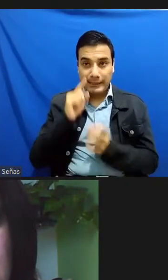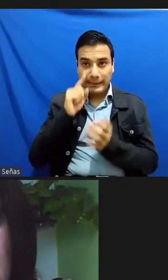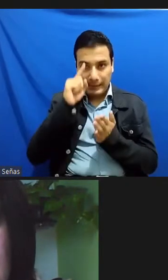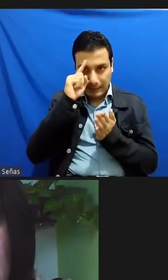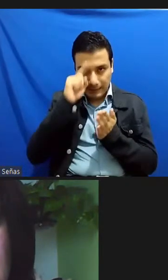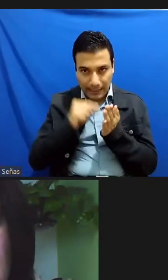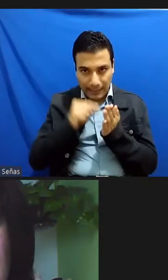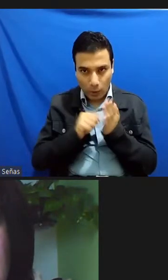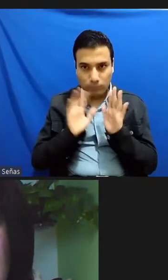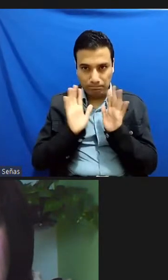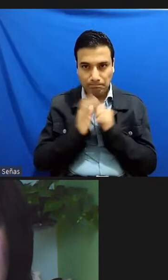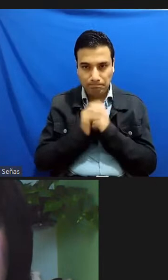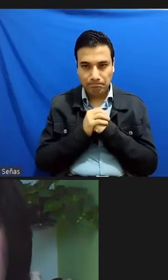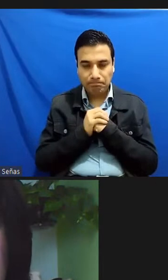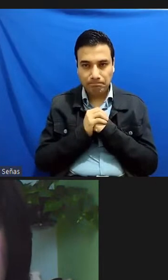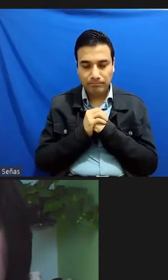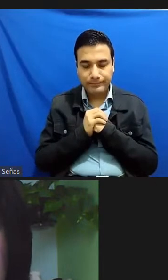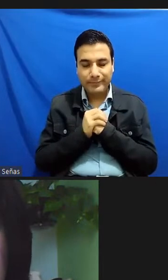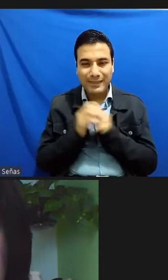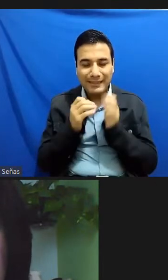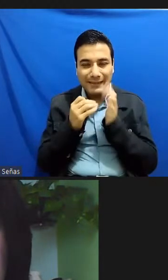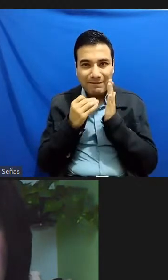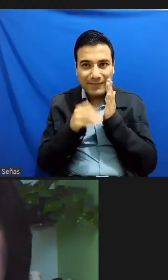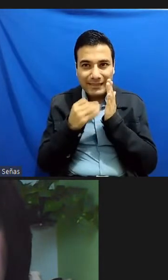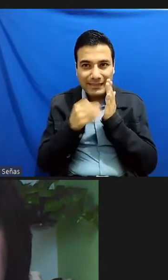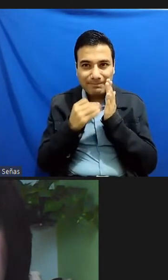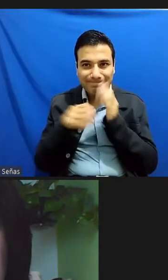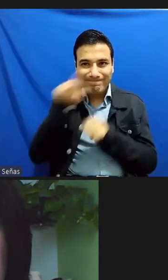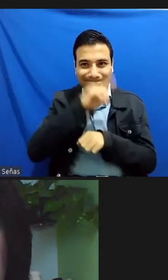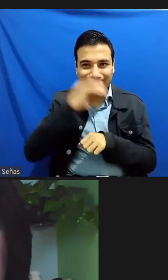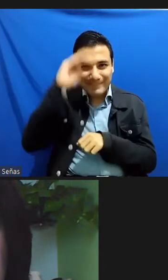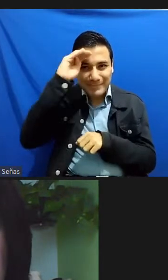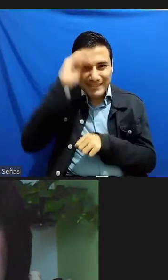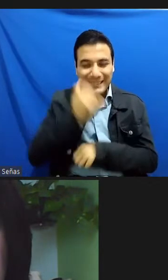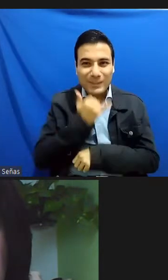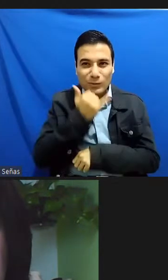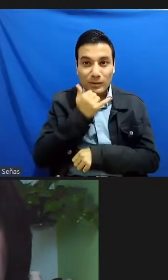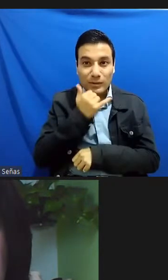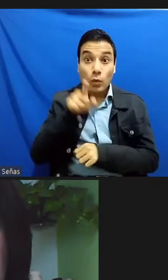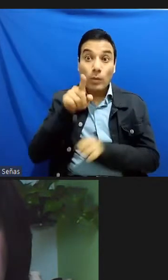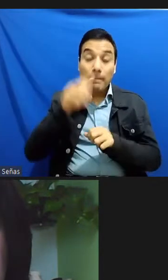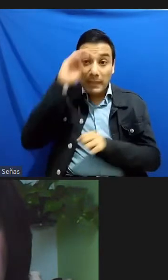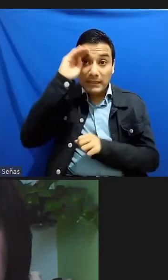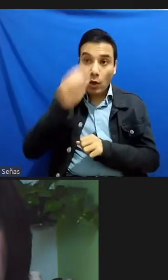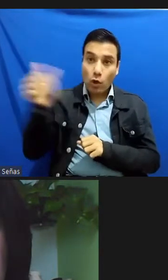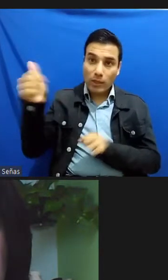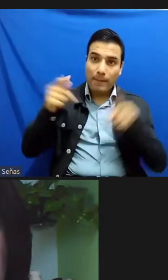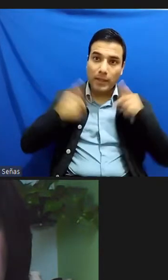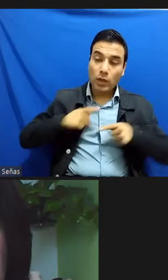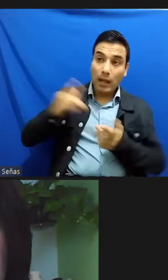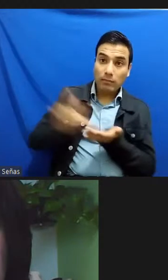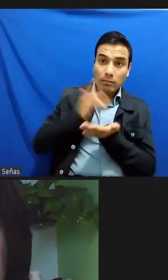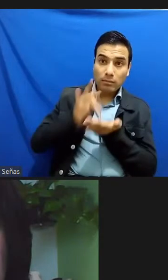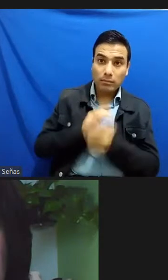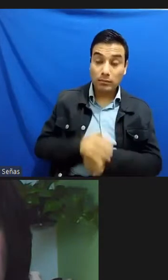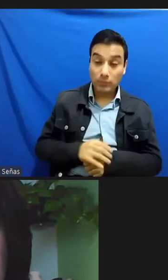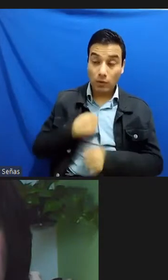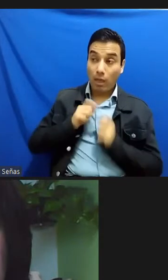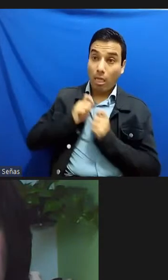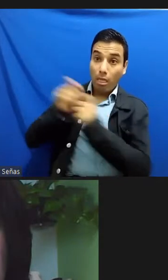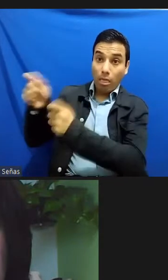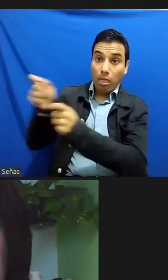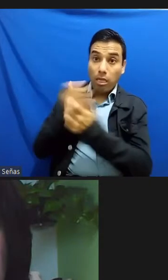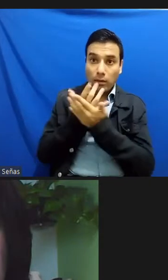espacio como un pensamiento equivocado como que hay otro que tiene que hacerse cargo el otro no se va a hacer cargo nunca ¿no? tiene que